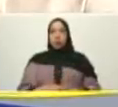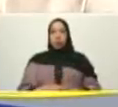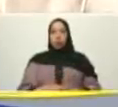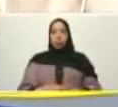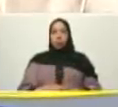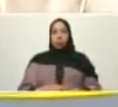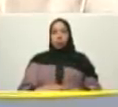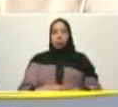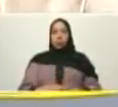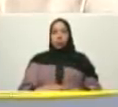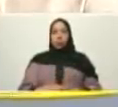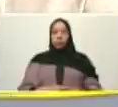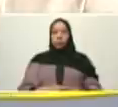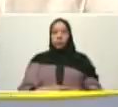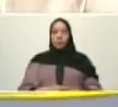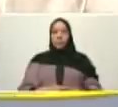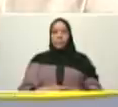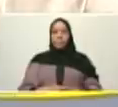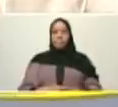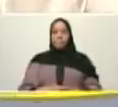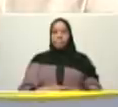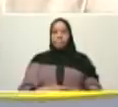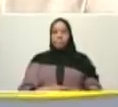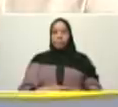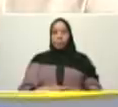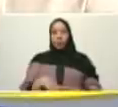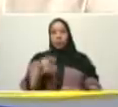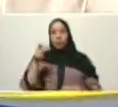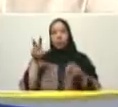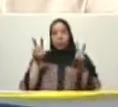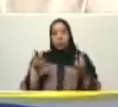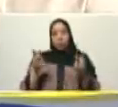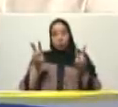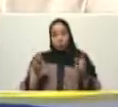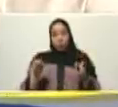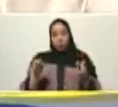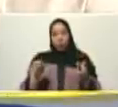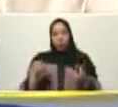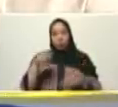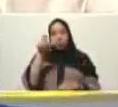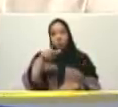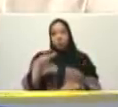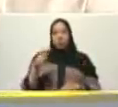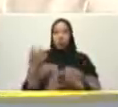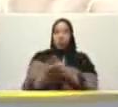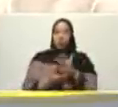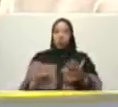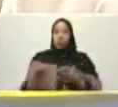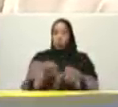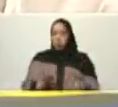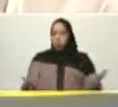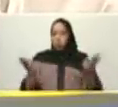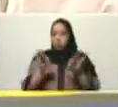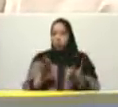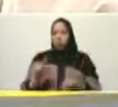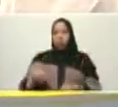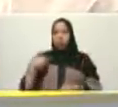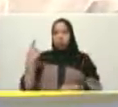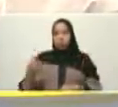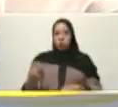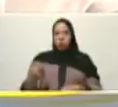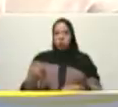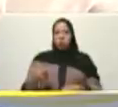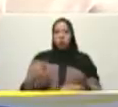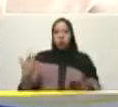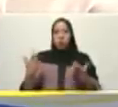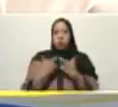bueno con con la desinversión que hubo producto de la guerra tuvimos problemas en las instalaciones y luego vino la pandemia y